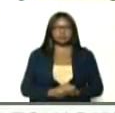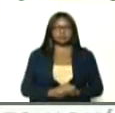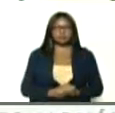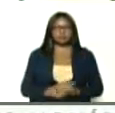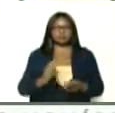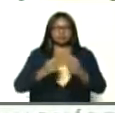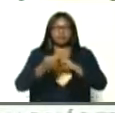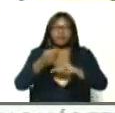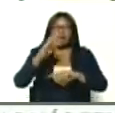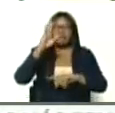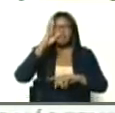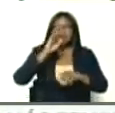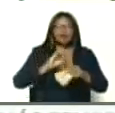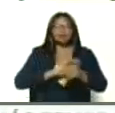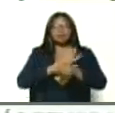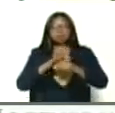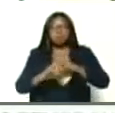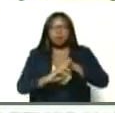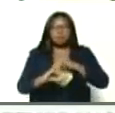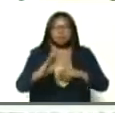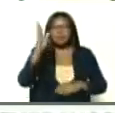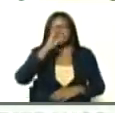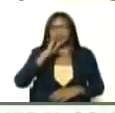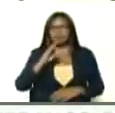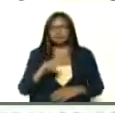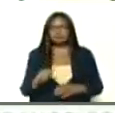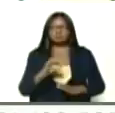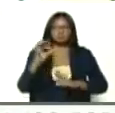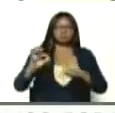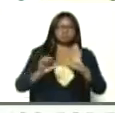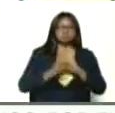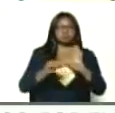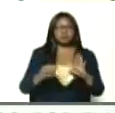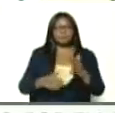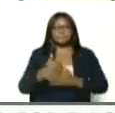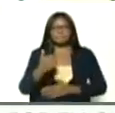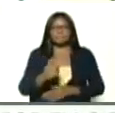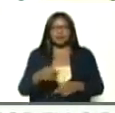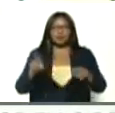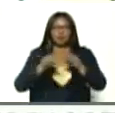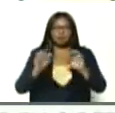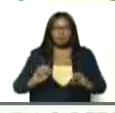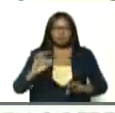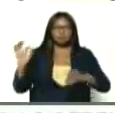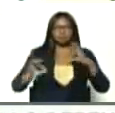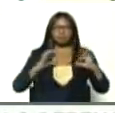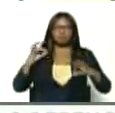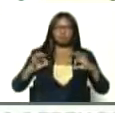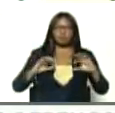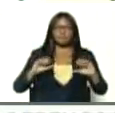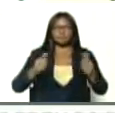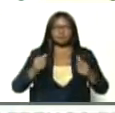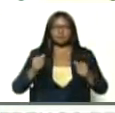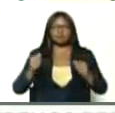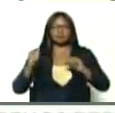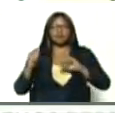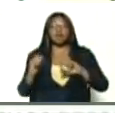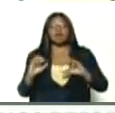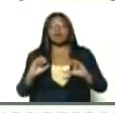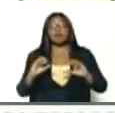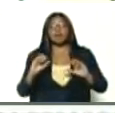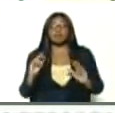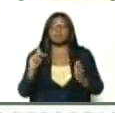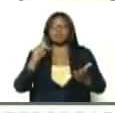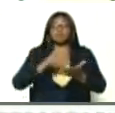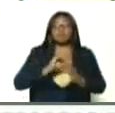brasilera, del coronavirus, más contagiante, más virulenta, ha llegado, con fuerza, al estado Monagas,